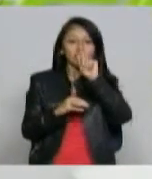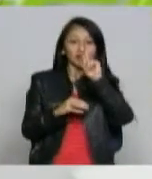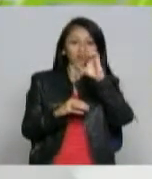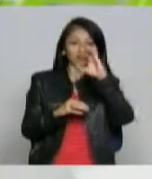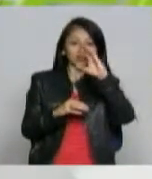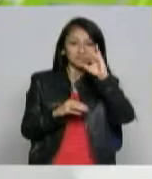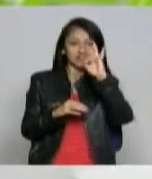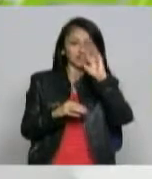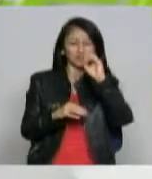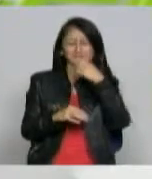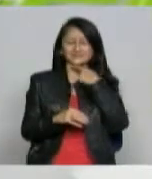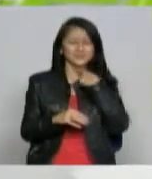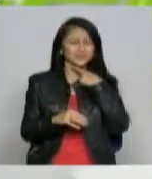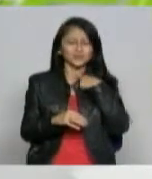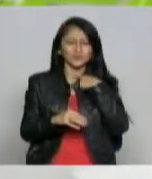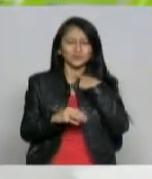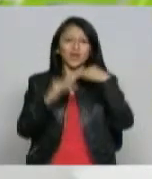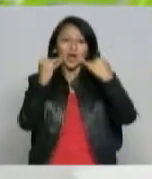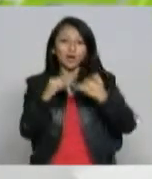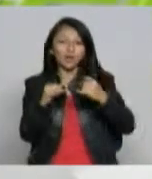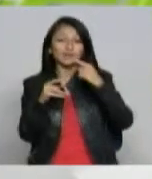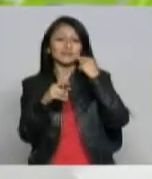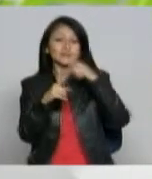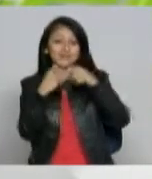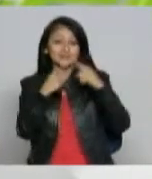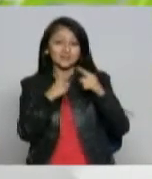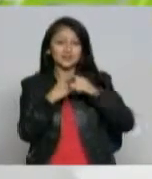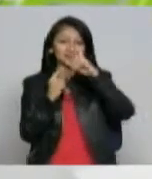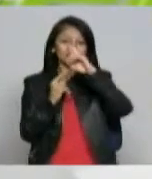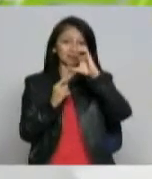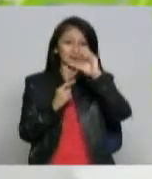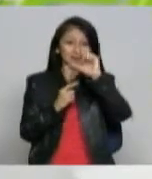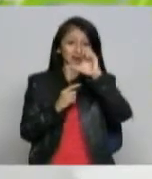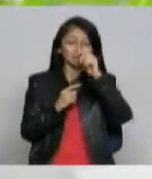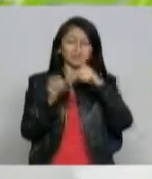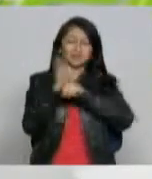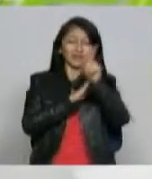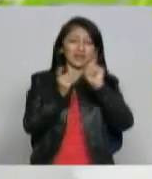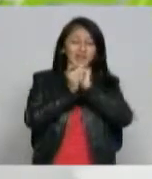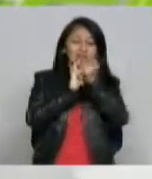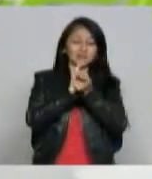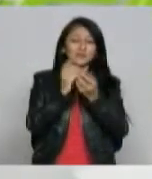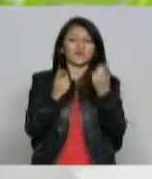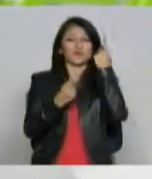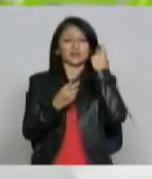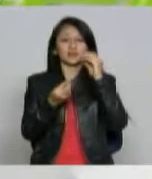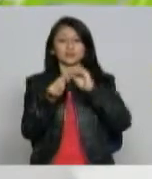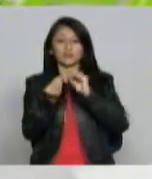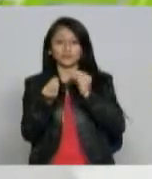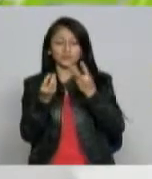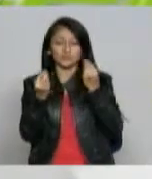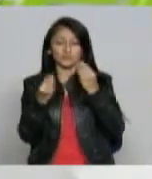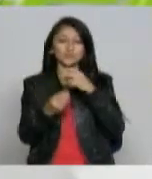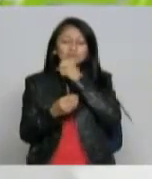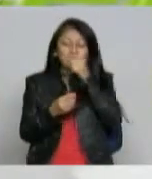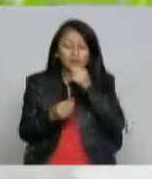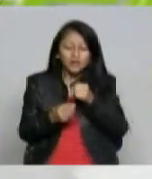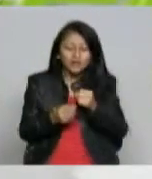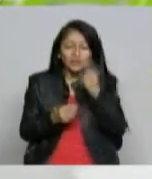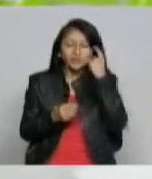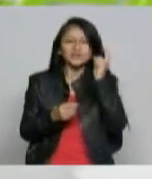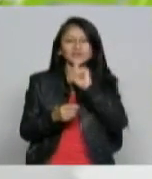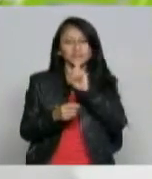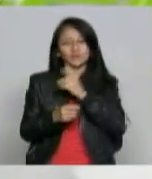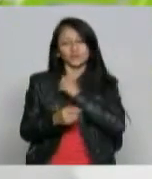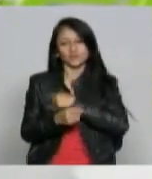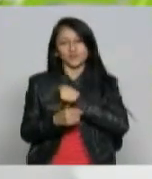que era el más maluco realities internacionales muchas cosas por mejorar y nuevamente no piensen como viejitos al señor